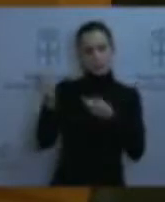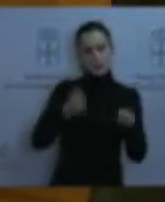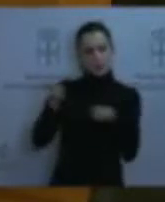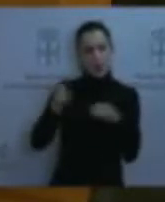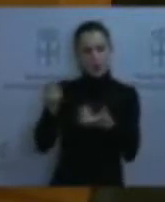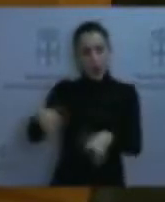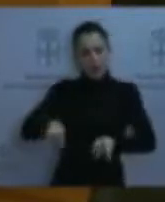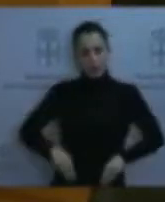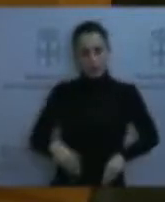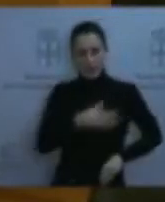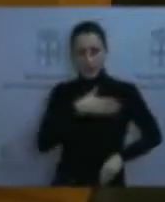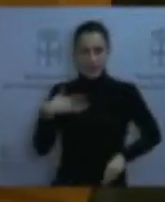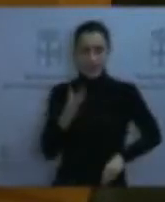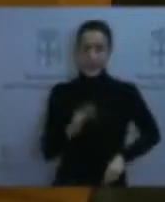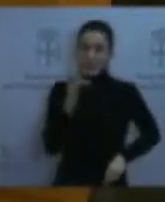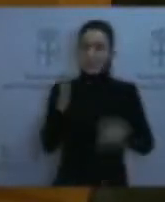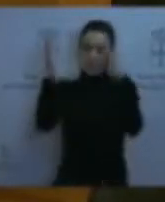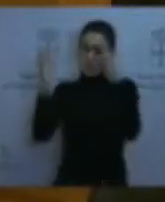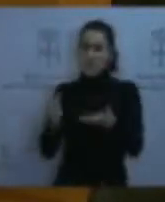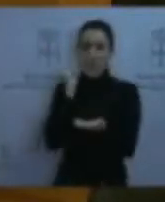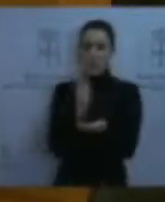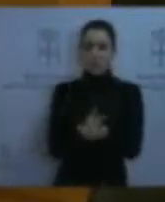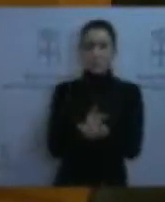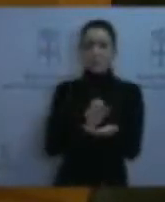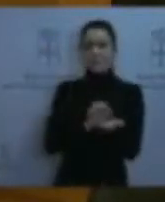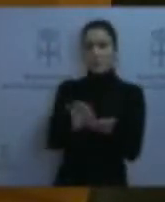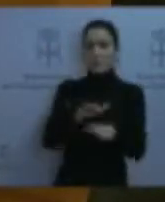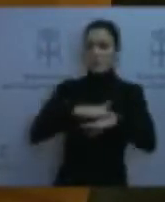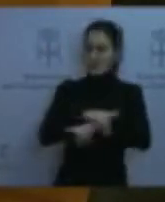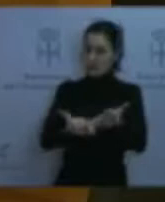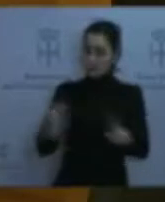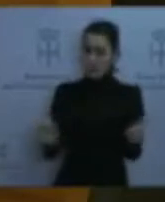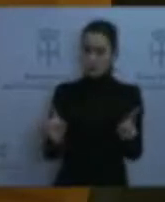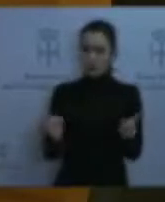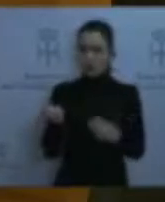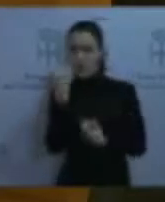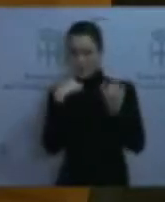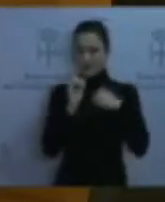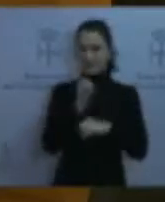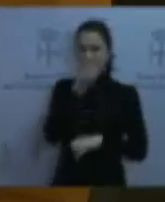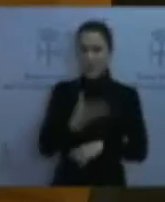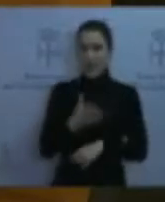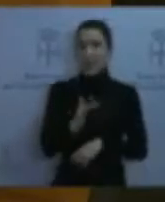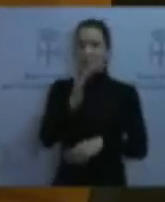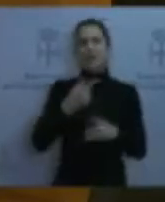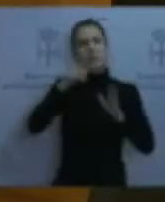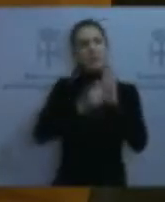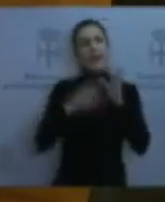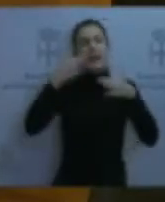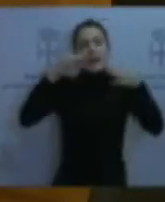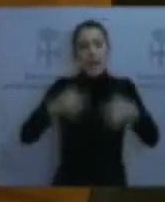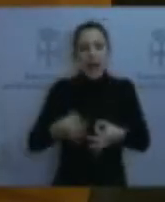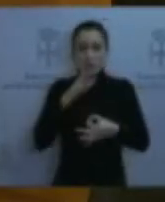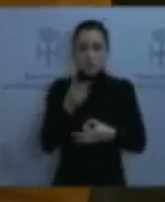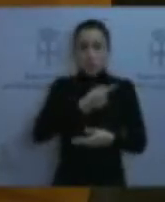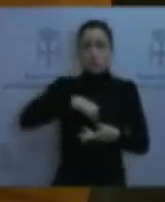servicios básicos de forma práctica, con medidas reales, que han estado en su mesa. Han sido propuestas que han estado aquí y